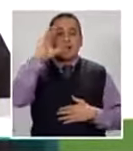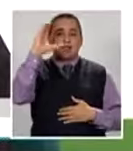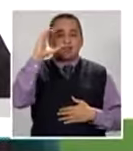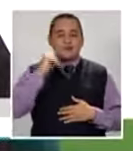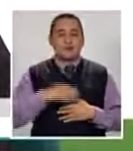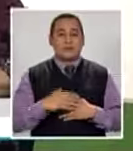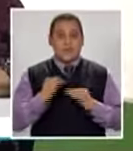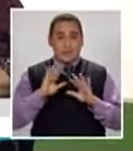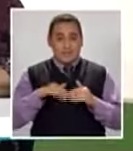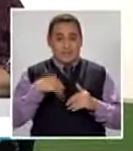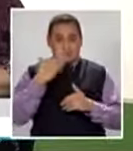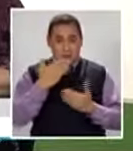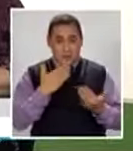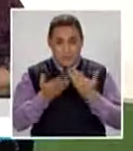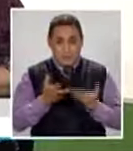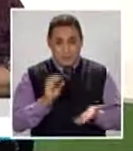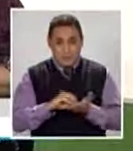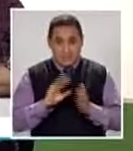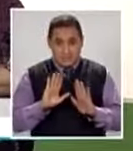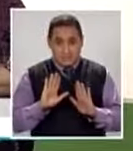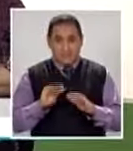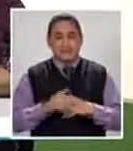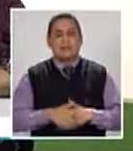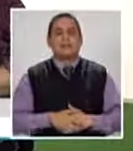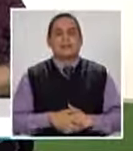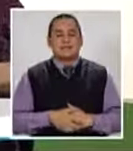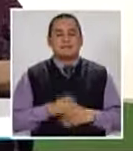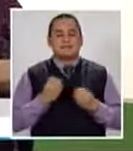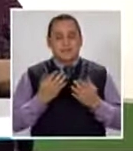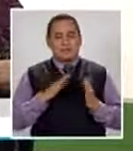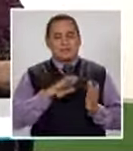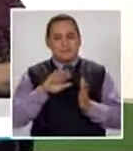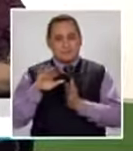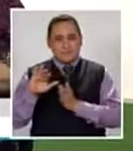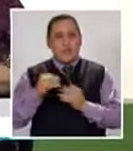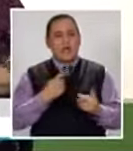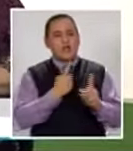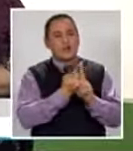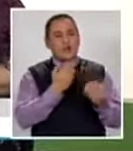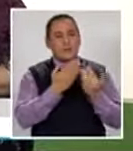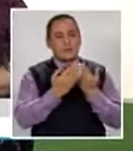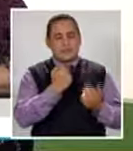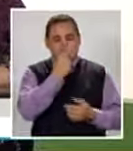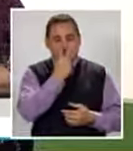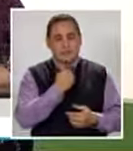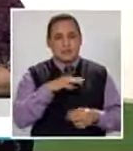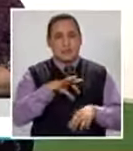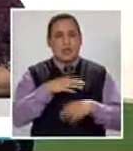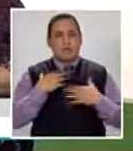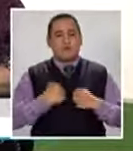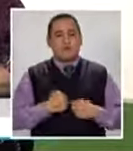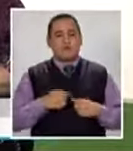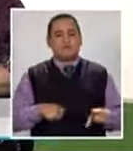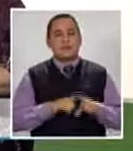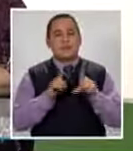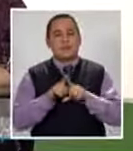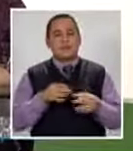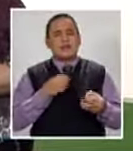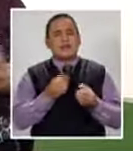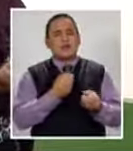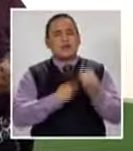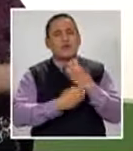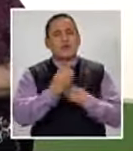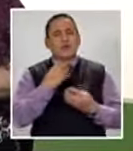Y ahora En un ratito Vamos a seguir conversando Sobre esto ¿Ya? Vamos a seguir conversando Con Sonia Sonia ¿Qué más nos puedes contar Acerca